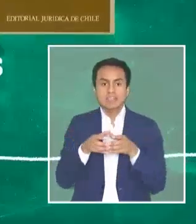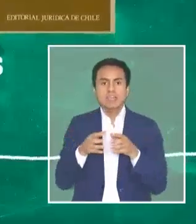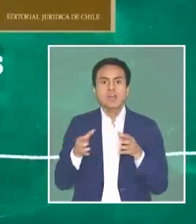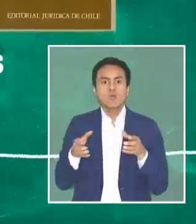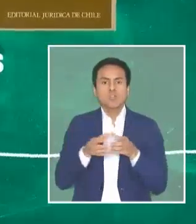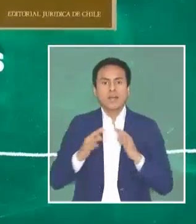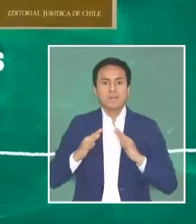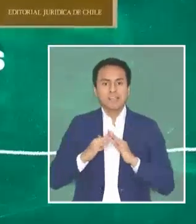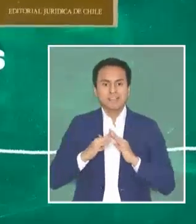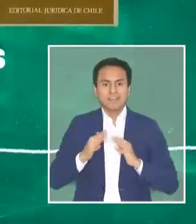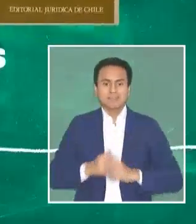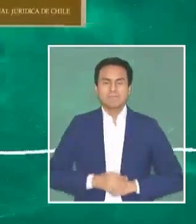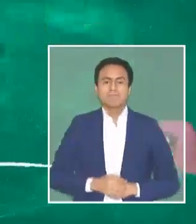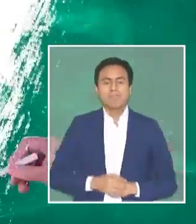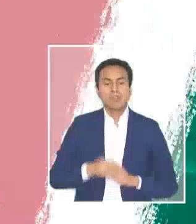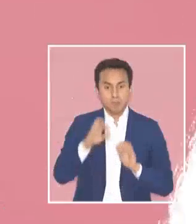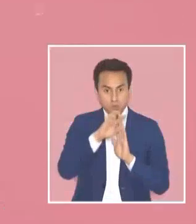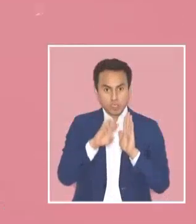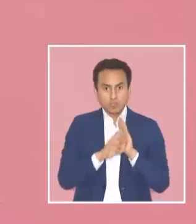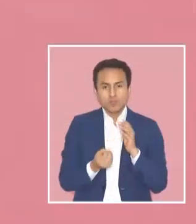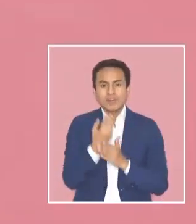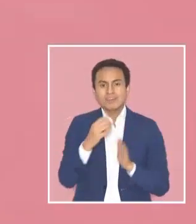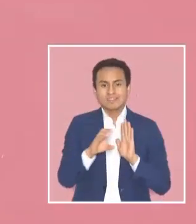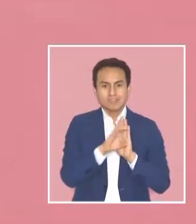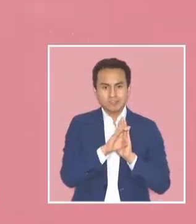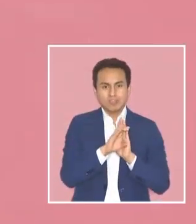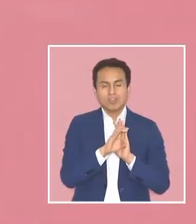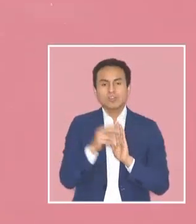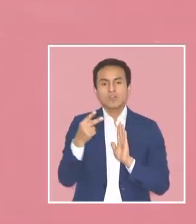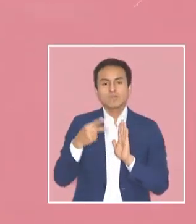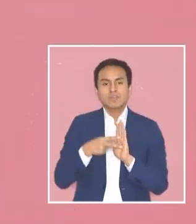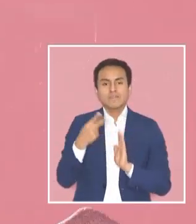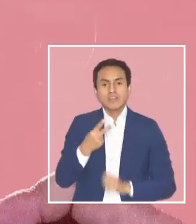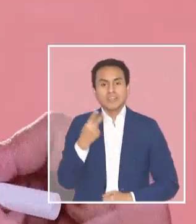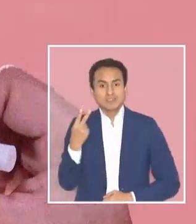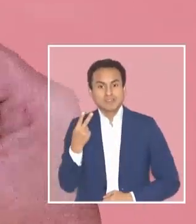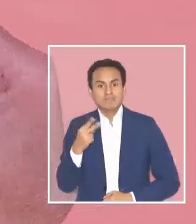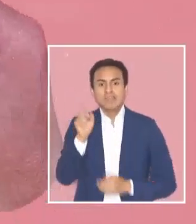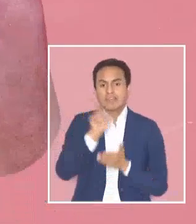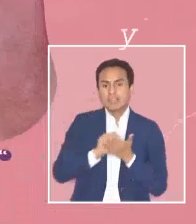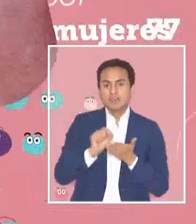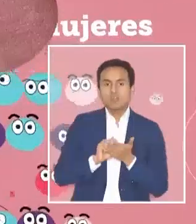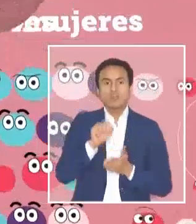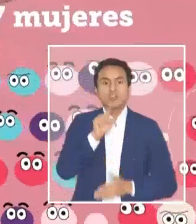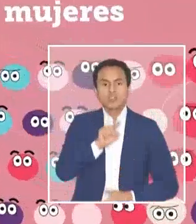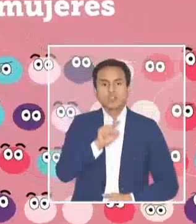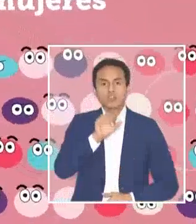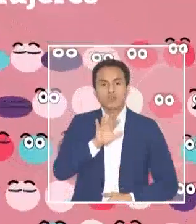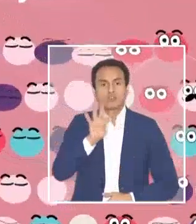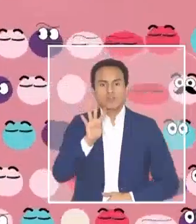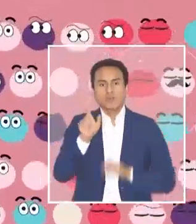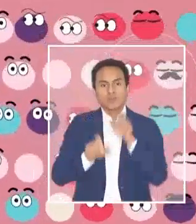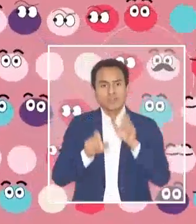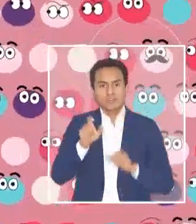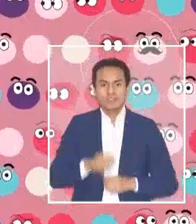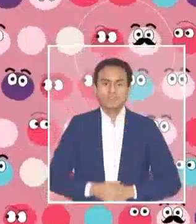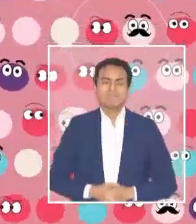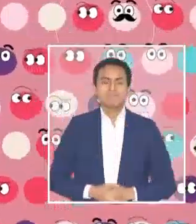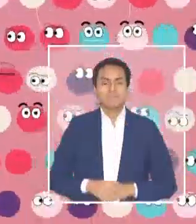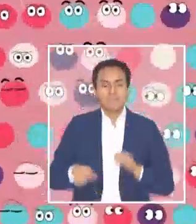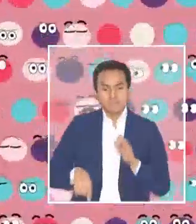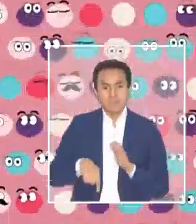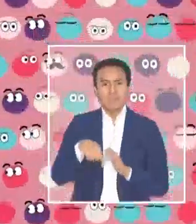designadas por una junta militar. El proyecto de nueva constitución de 2022 fue escrito por 154